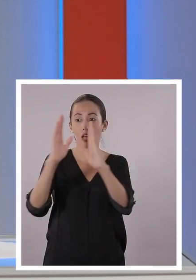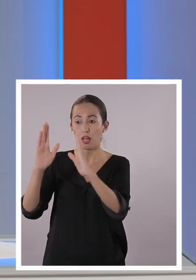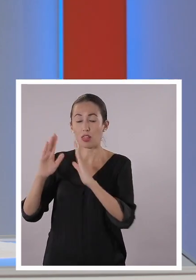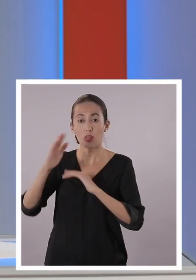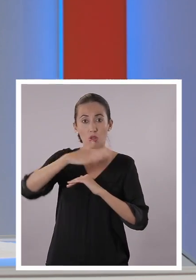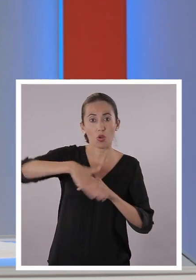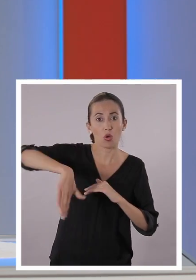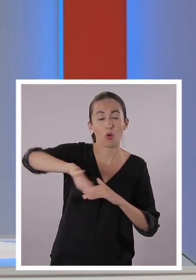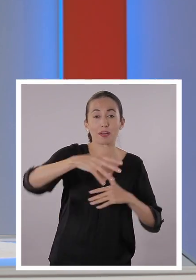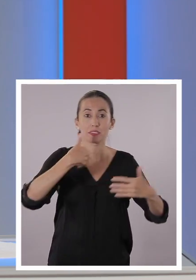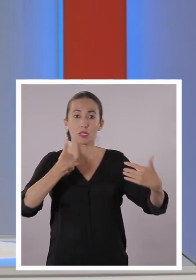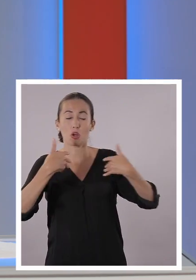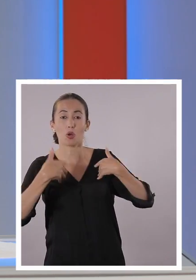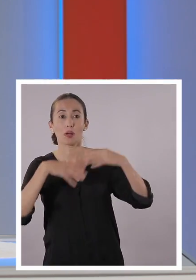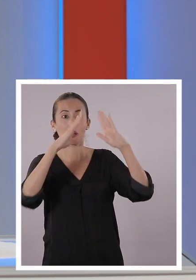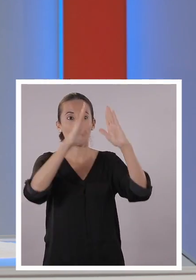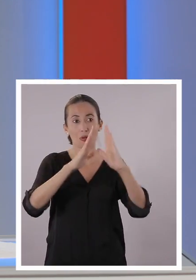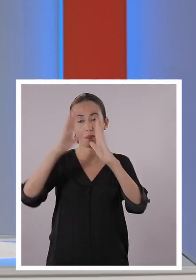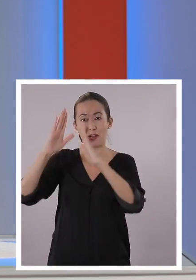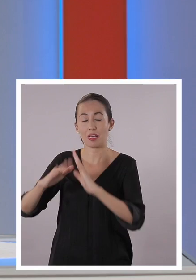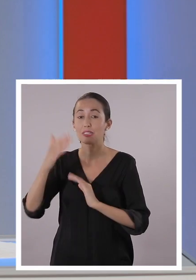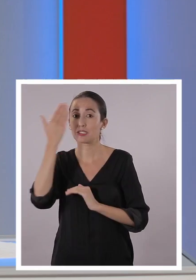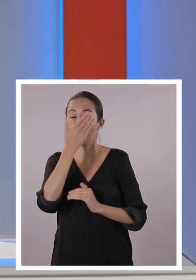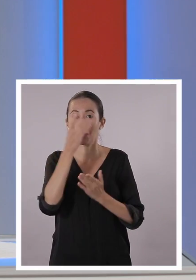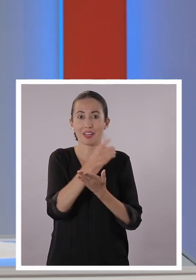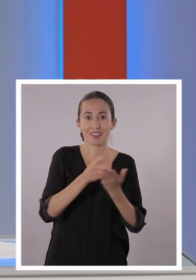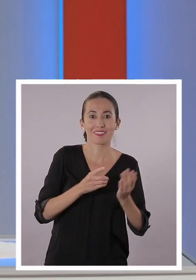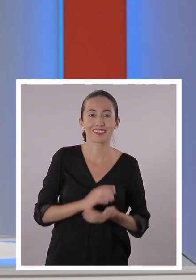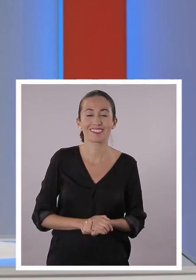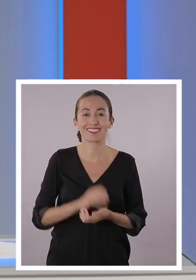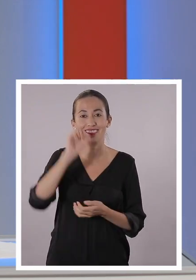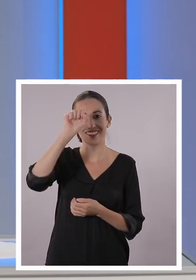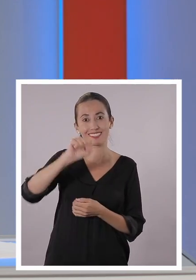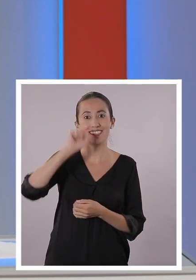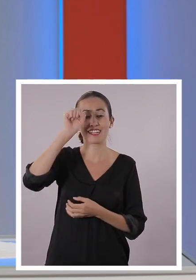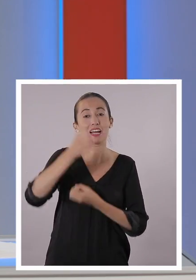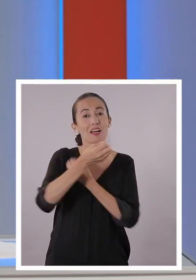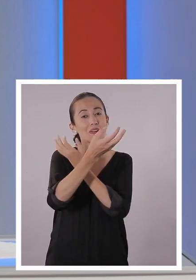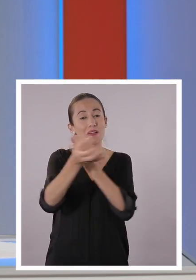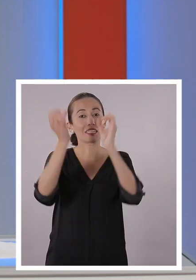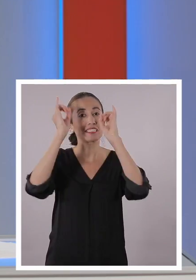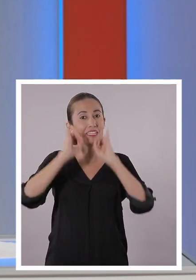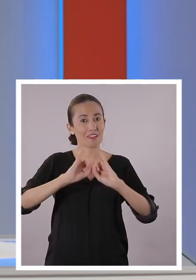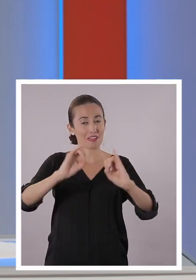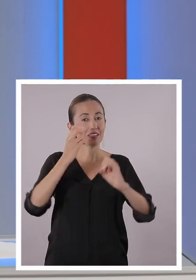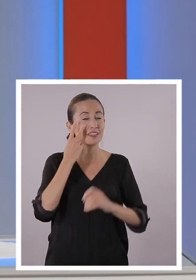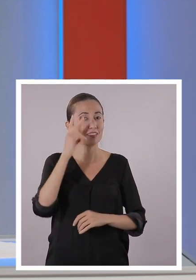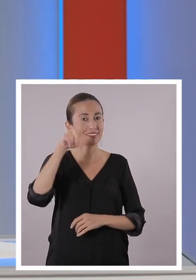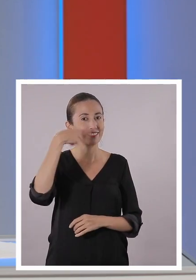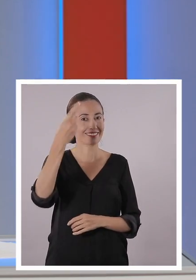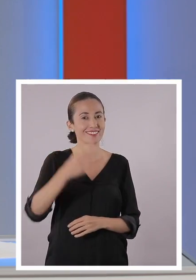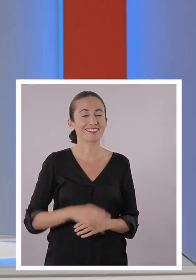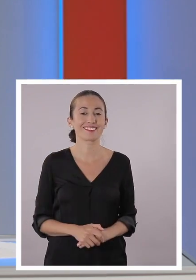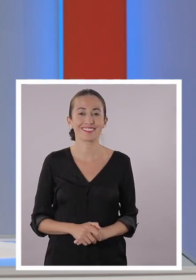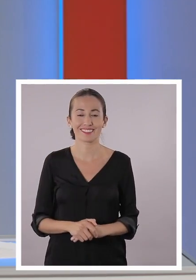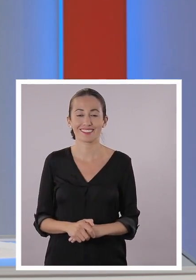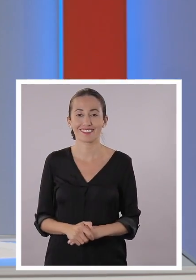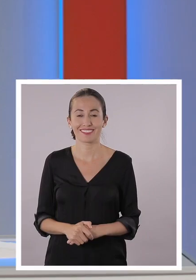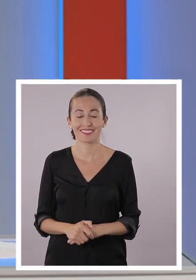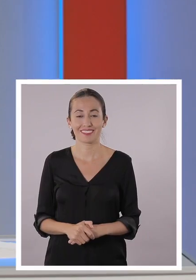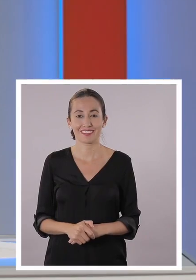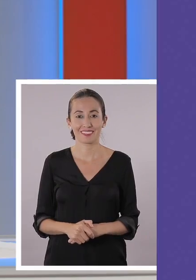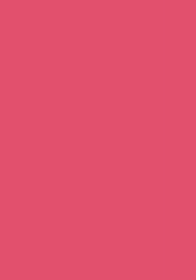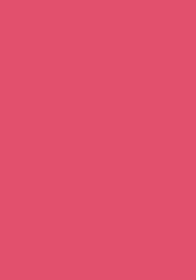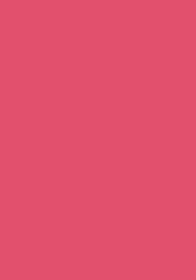dimensiones utilizan esto como base para crear a sus personajes favoritos de televisión o de cine. Espero que hayan divertido, chicos. Nos vemos.